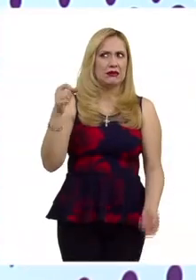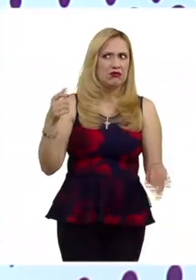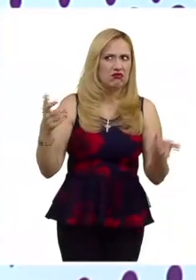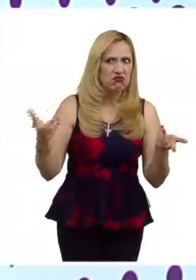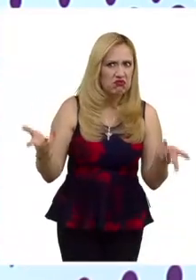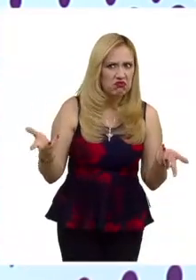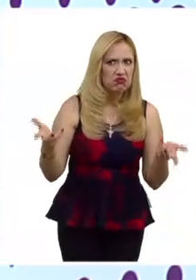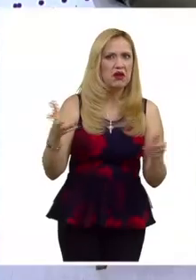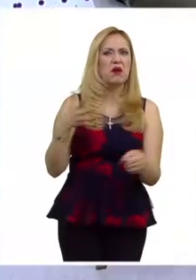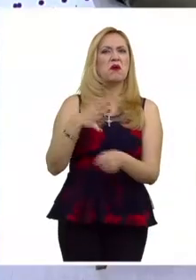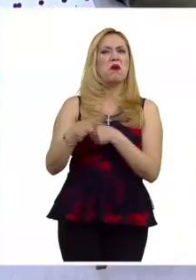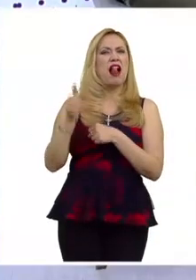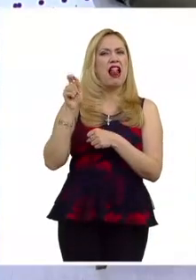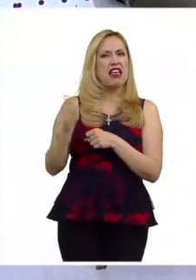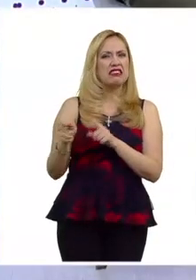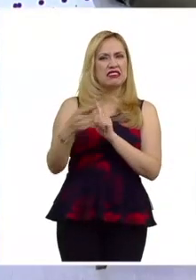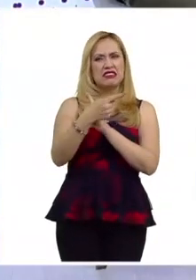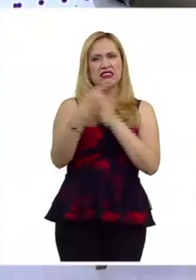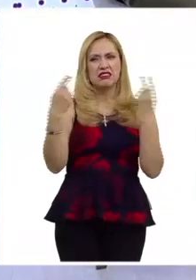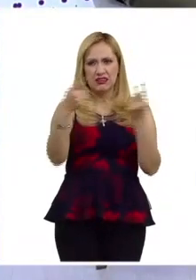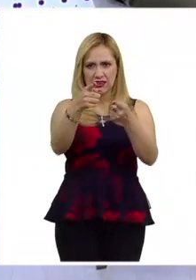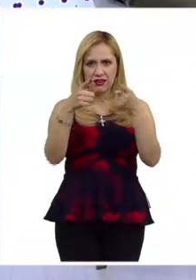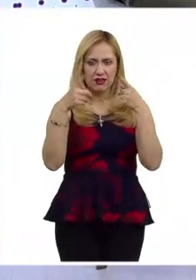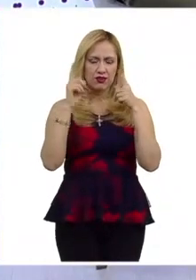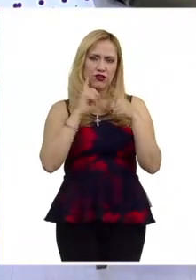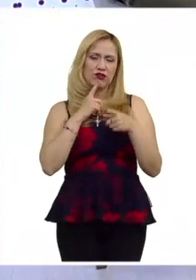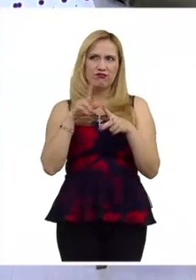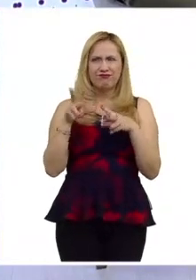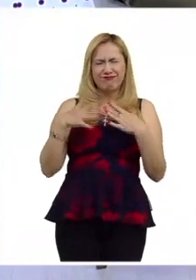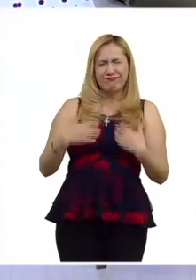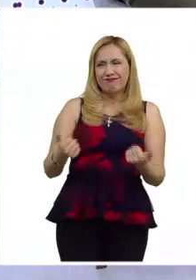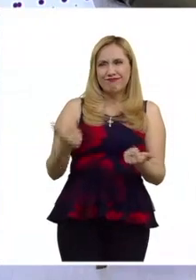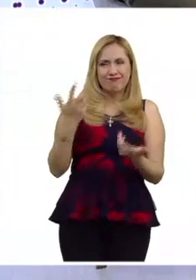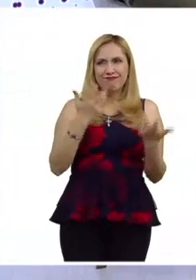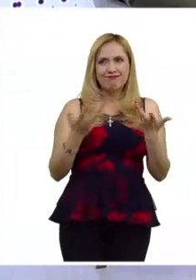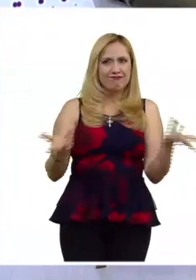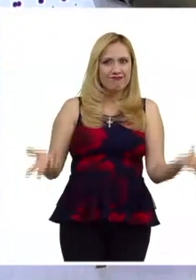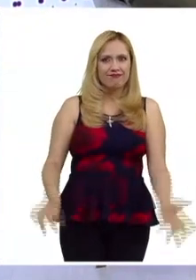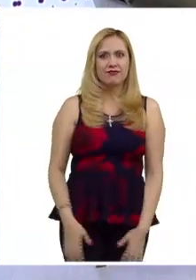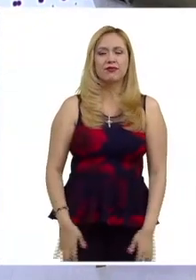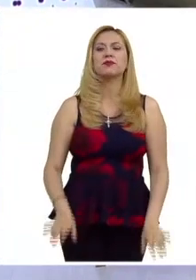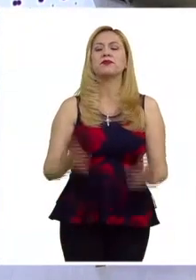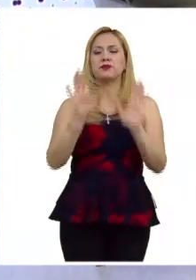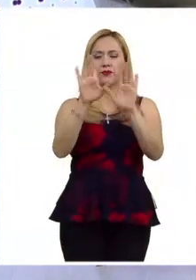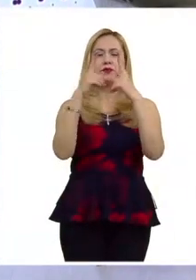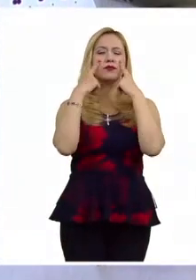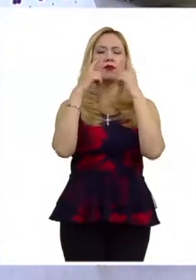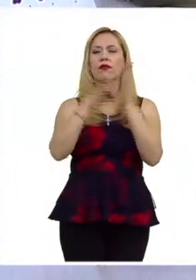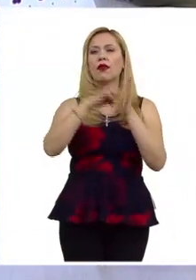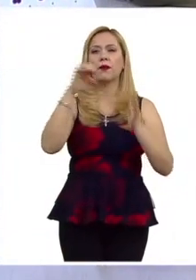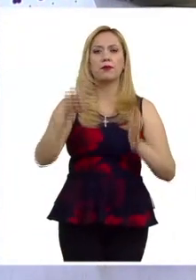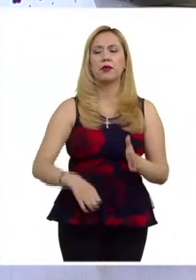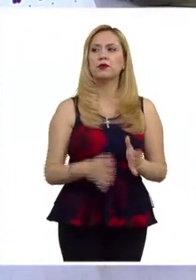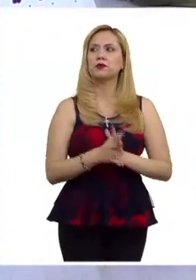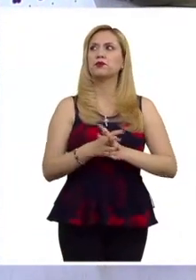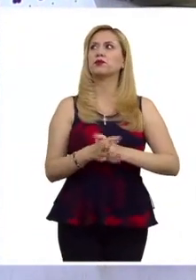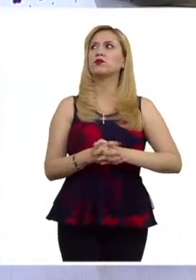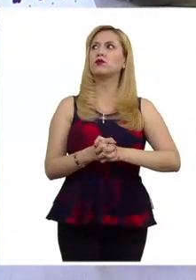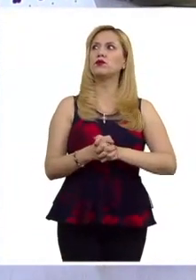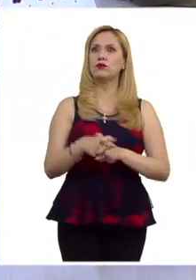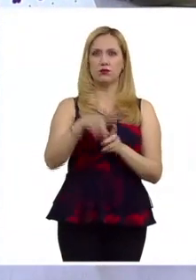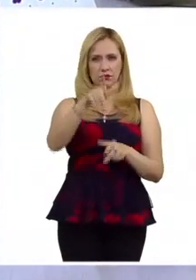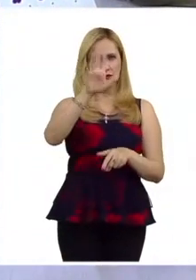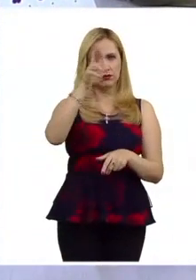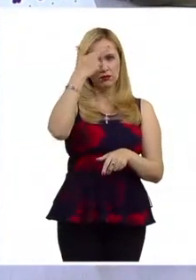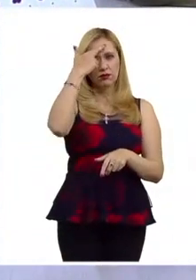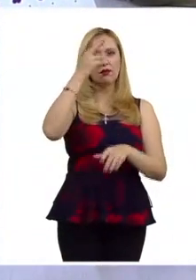muy específicos para que nos están viendo entiendan más concretamente de qué estamos hablando. Mira, por ejemplo, estuvo un caso muy sonado el